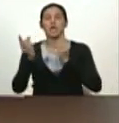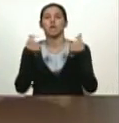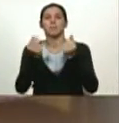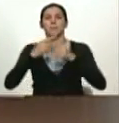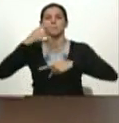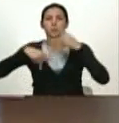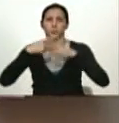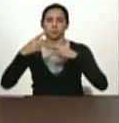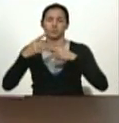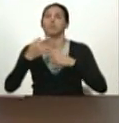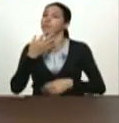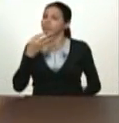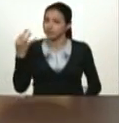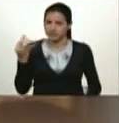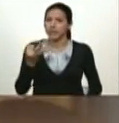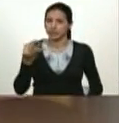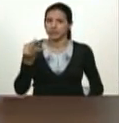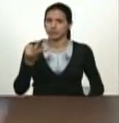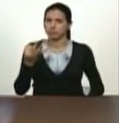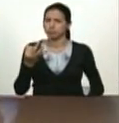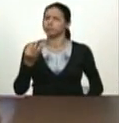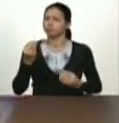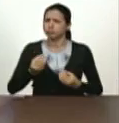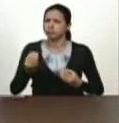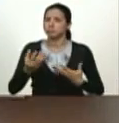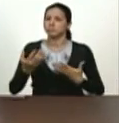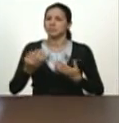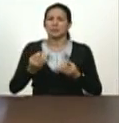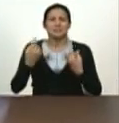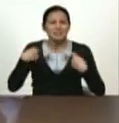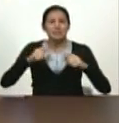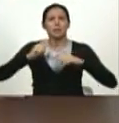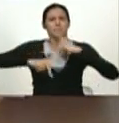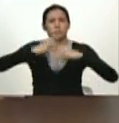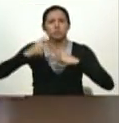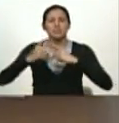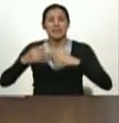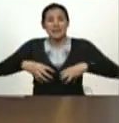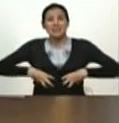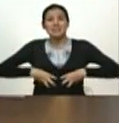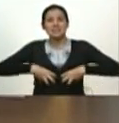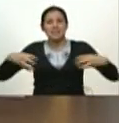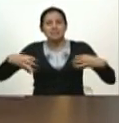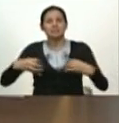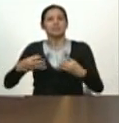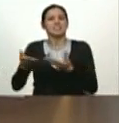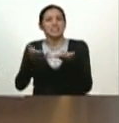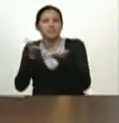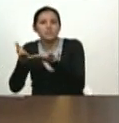productiva verdadera, creadora de riqueza, creadora de bienes, creadora de servicios.